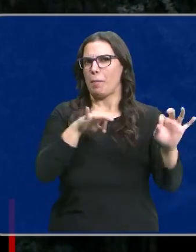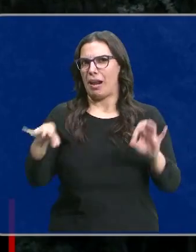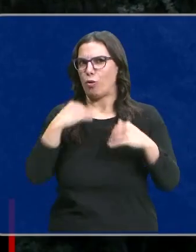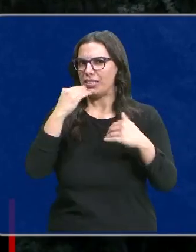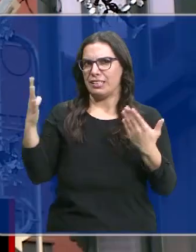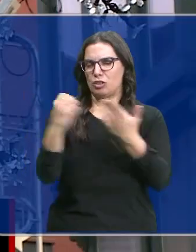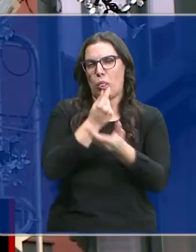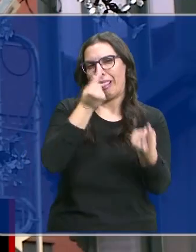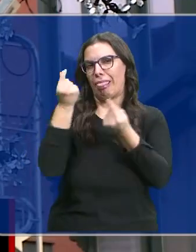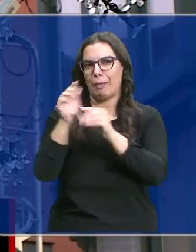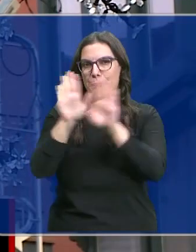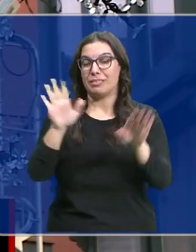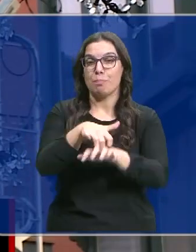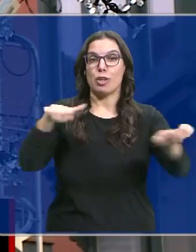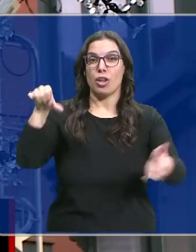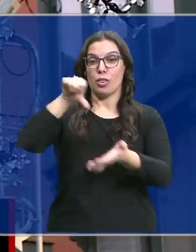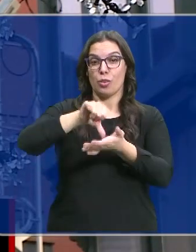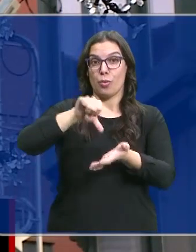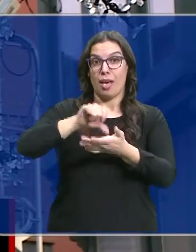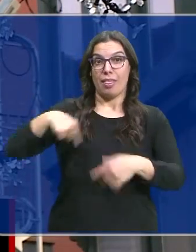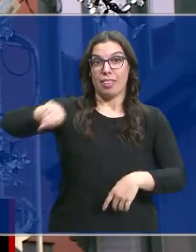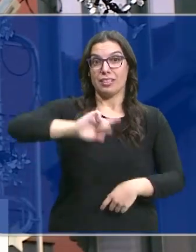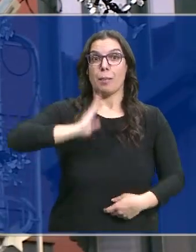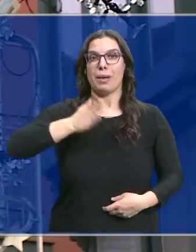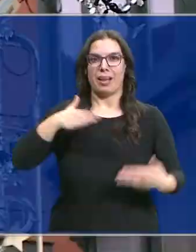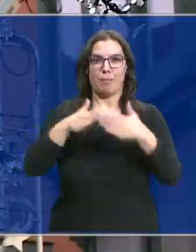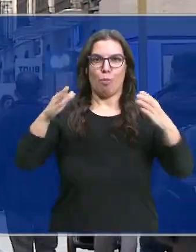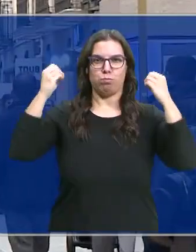detalles. La mayoría de las ciudades encenderán mañana los adornos.